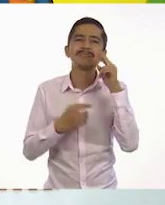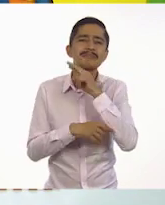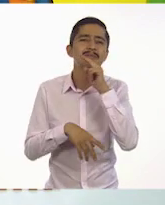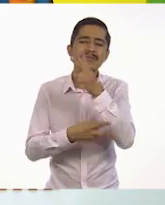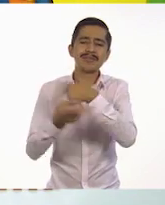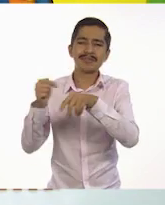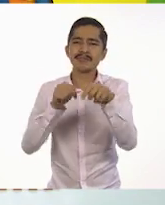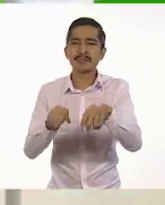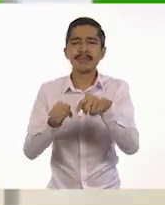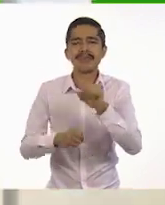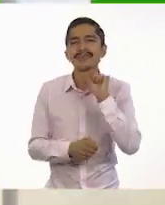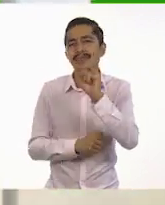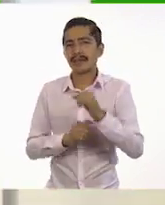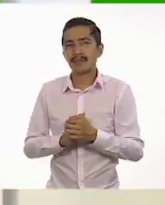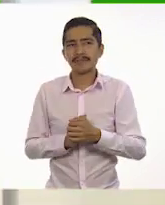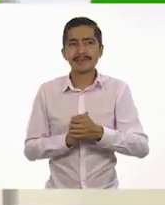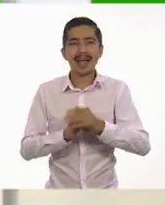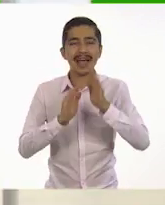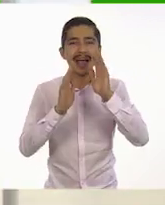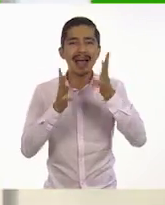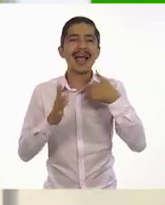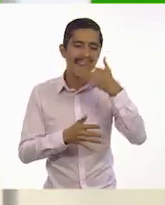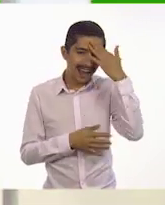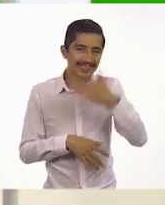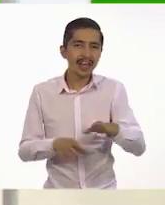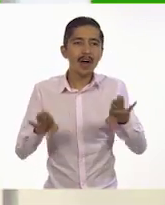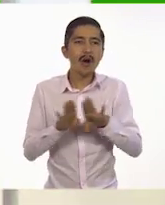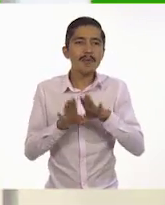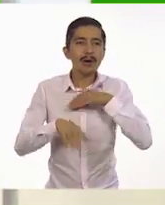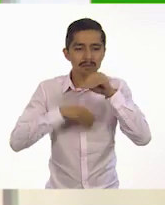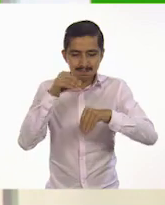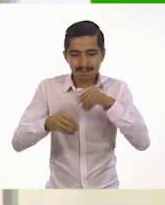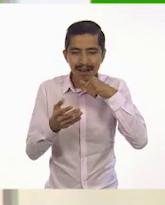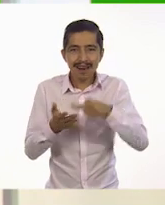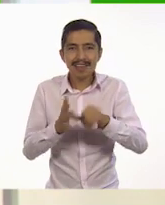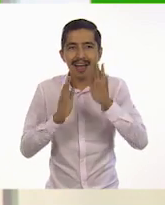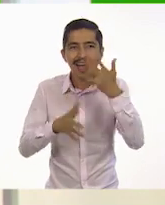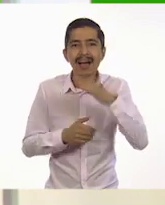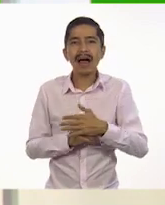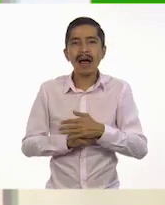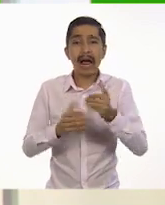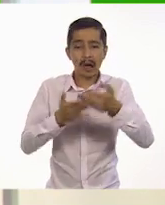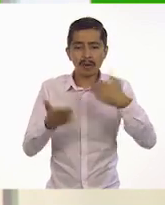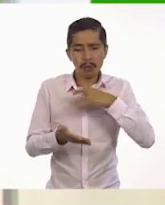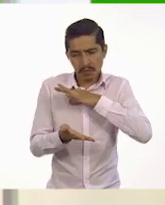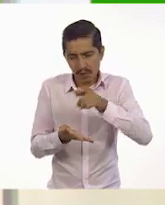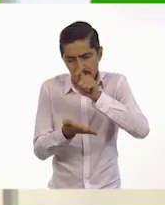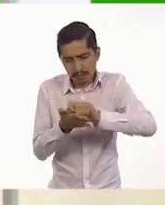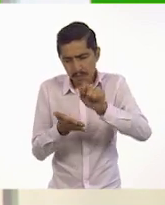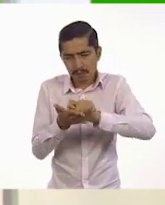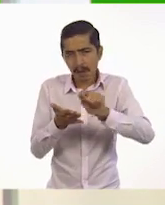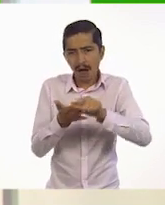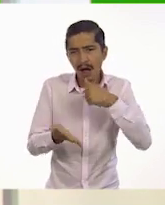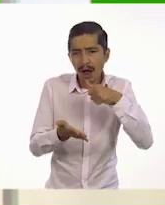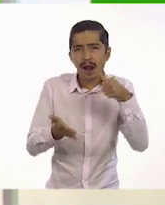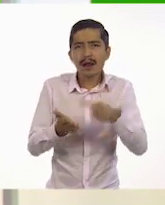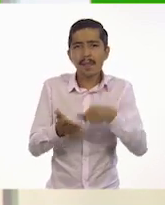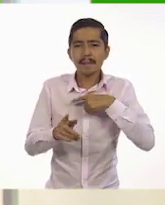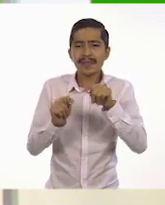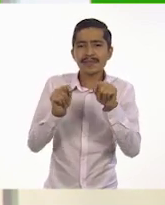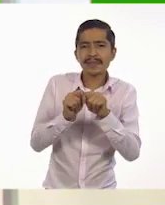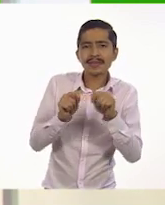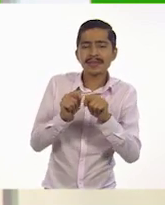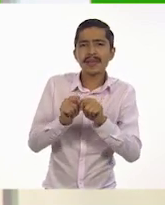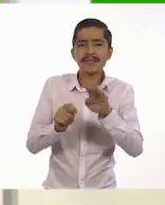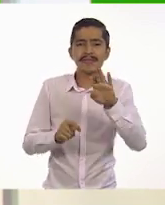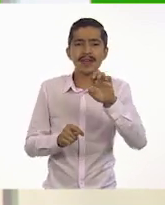aquí. Ya sé cómo hacer una carta. Ahora podré escribir una carta a mis tíos Bertita y